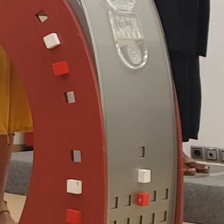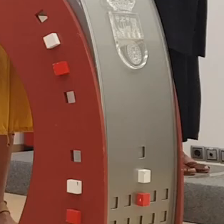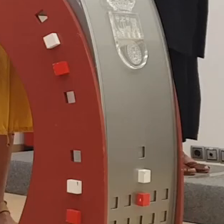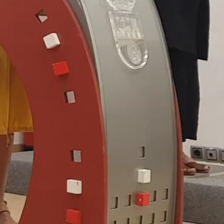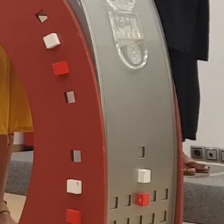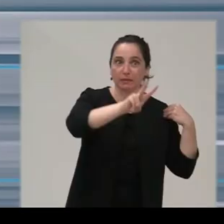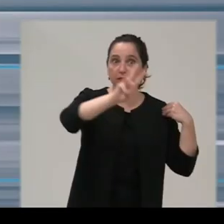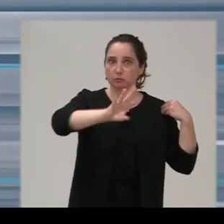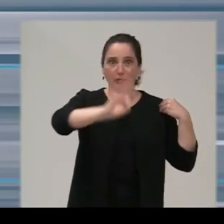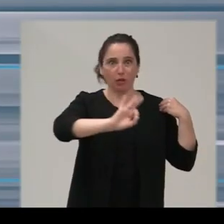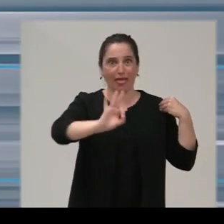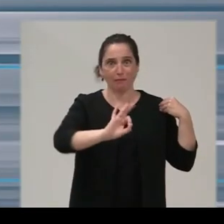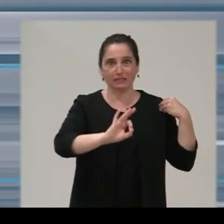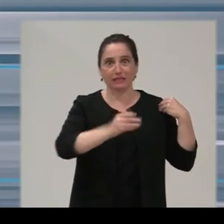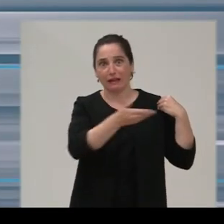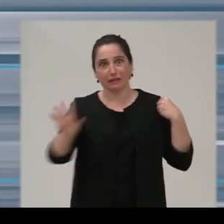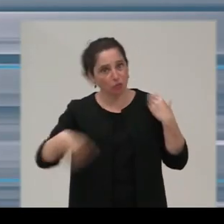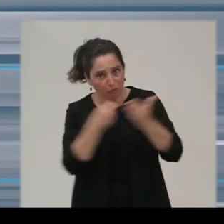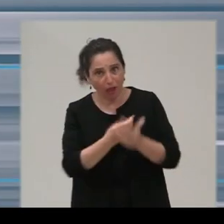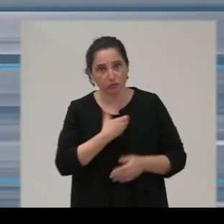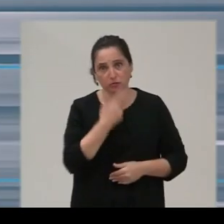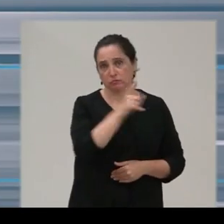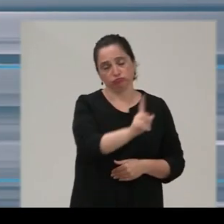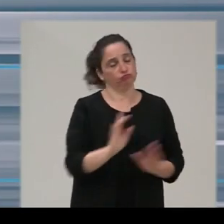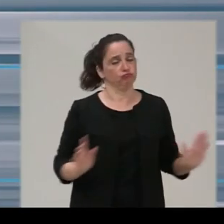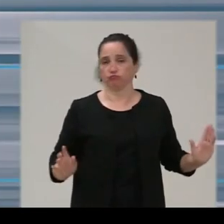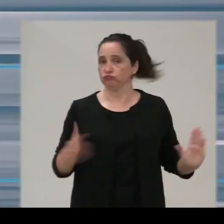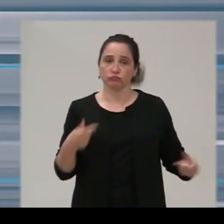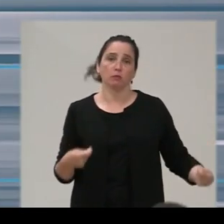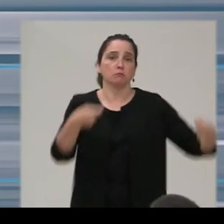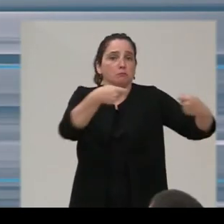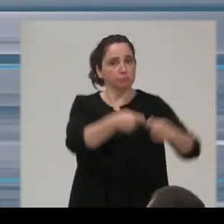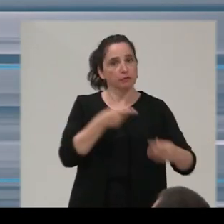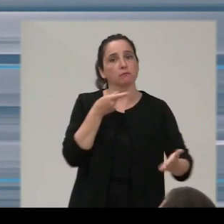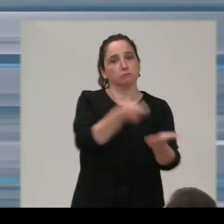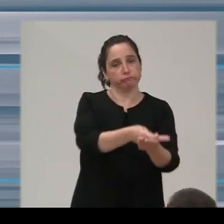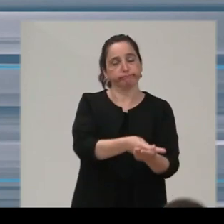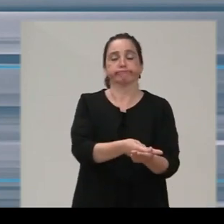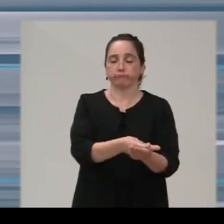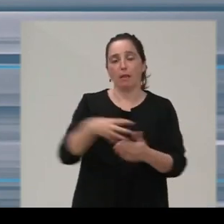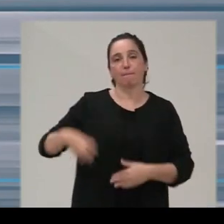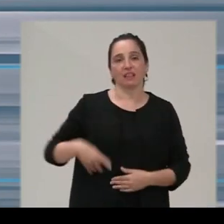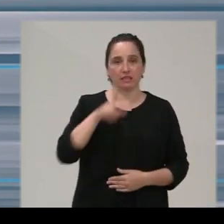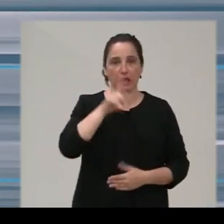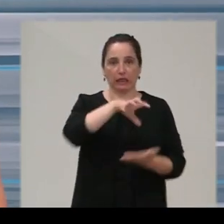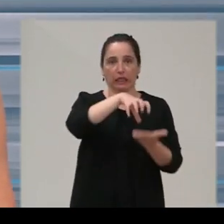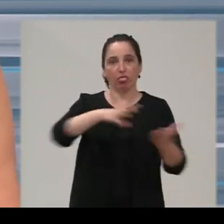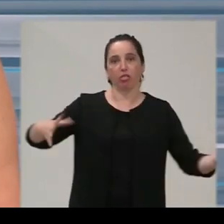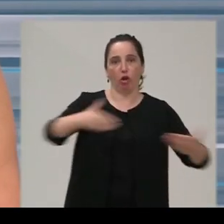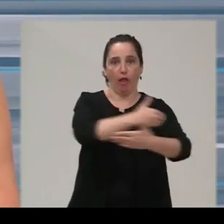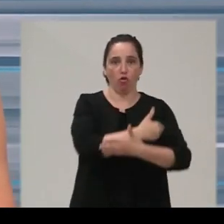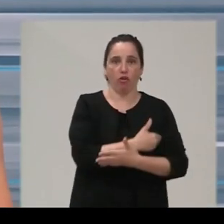en la ciudad. No podemos ser ajenos desde el Gobierno de Cantabria a esta responsabilidad pública, ni tampoco a ese